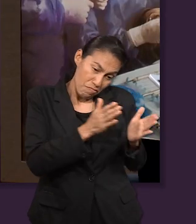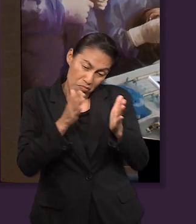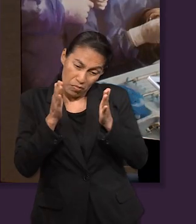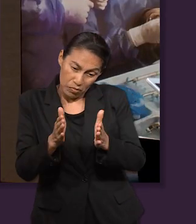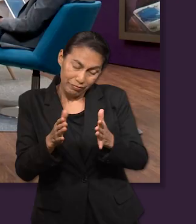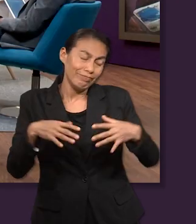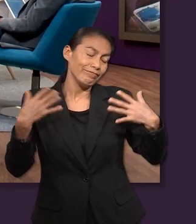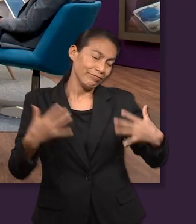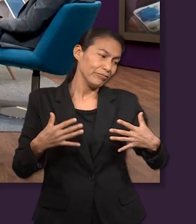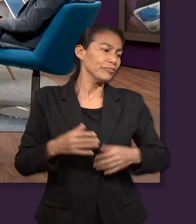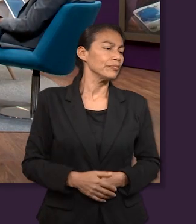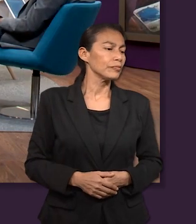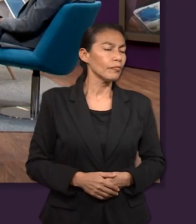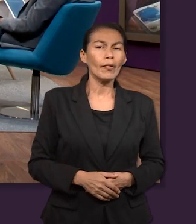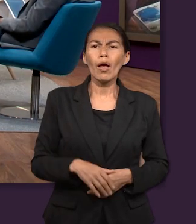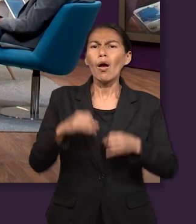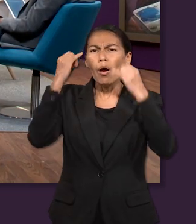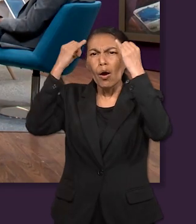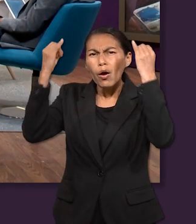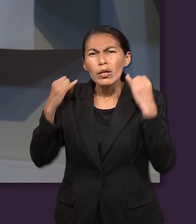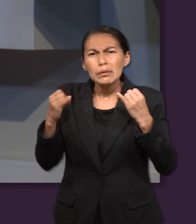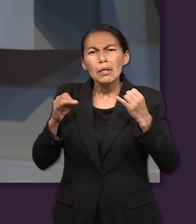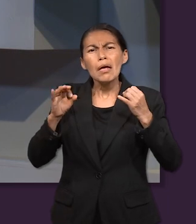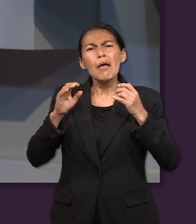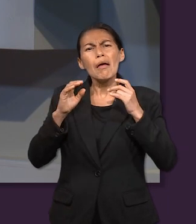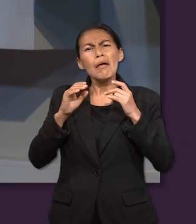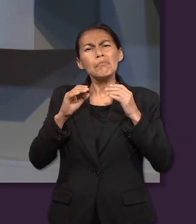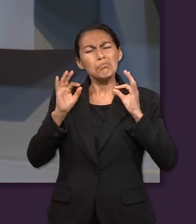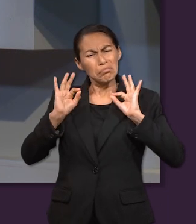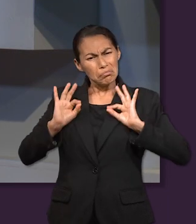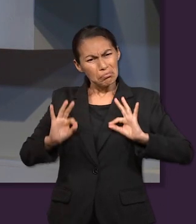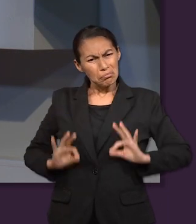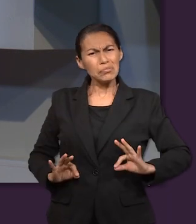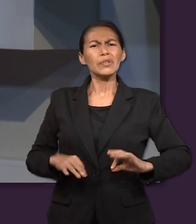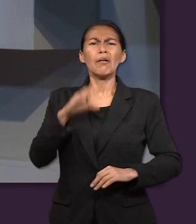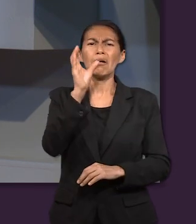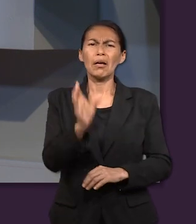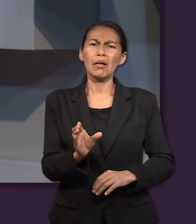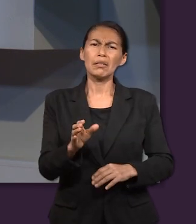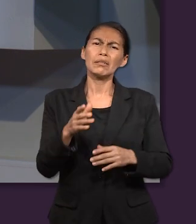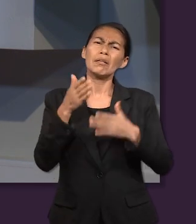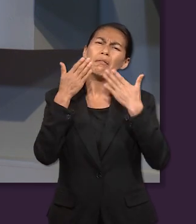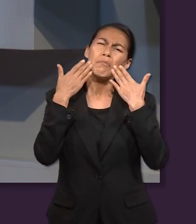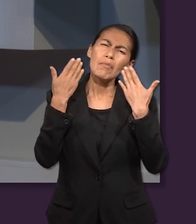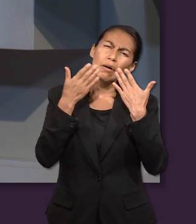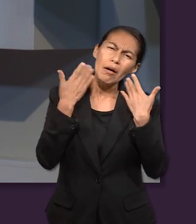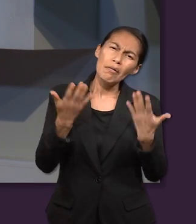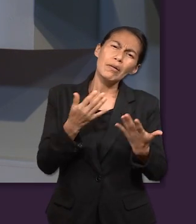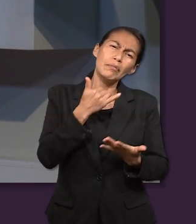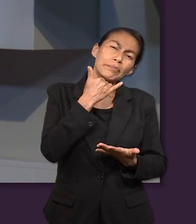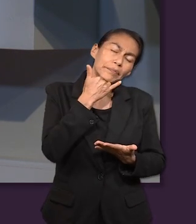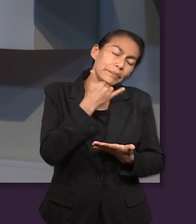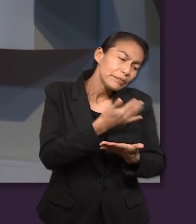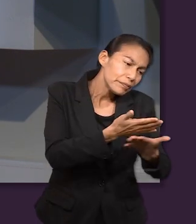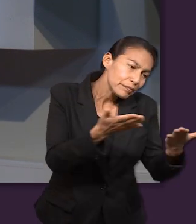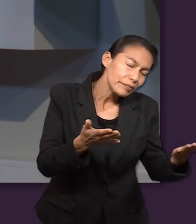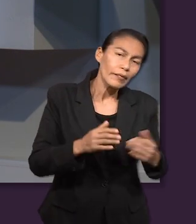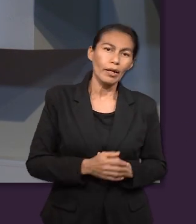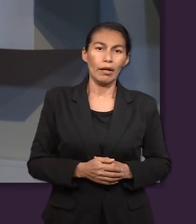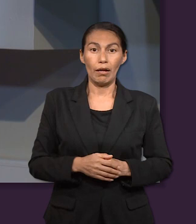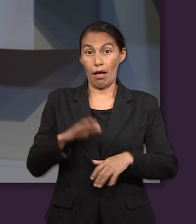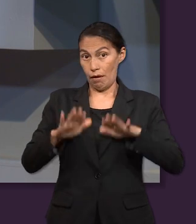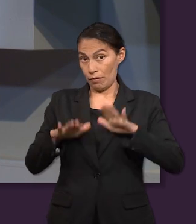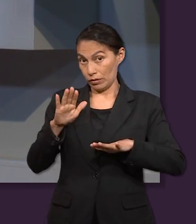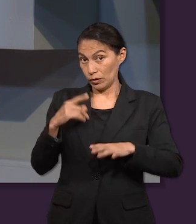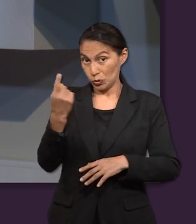persona con un temperamento amable y con una calidad de perdón. Cuando nosotros perdonamos, a